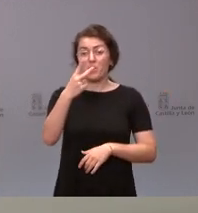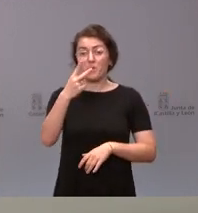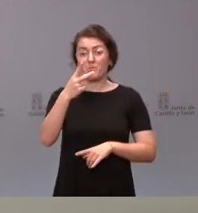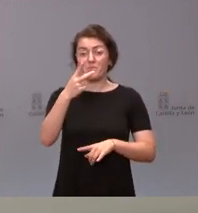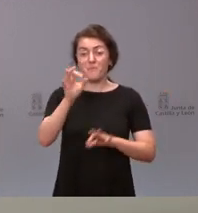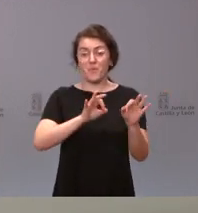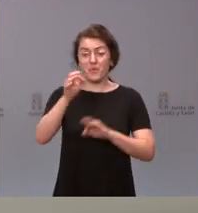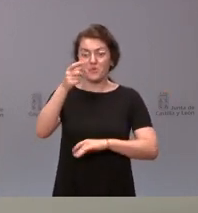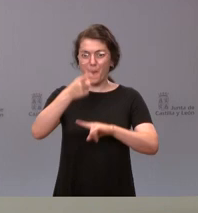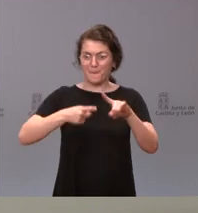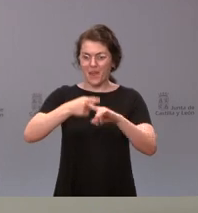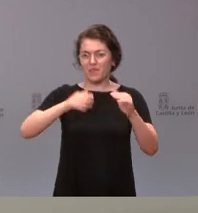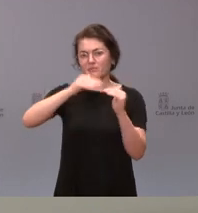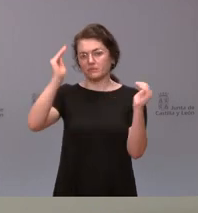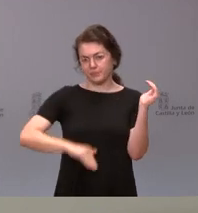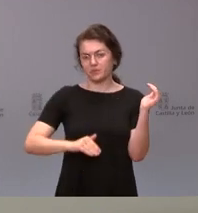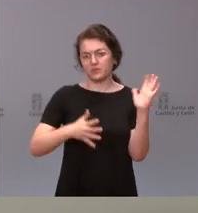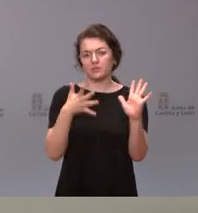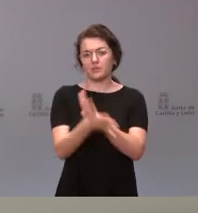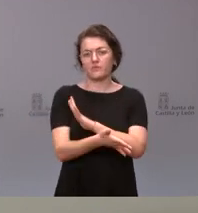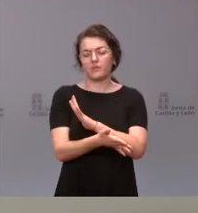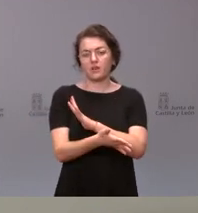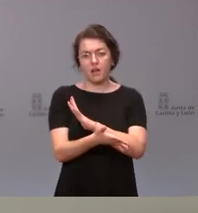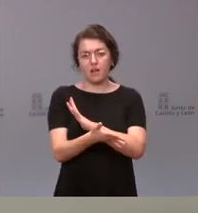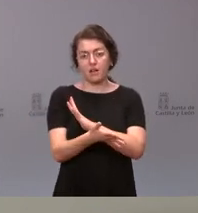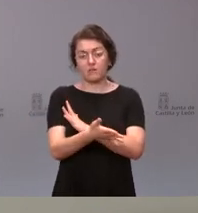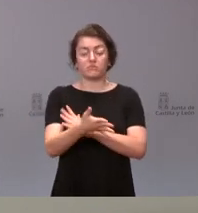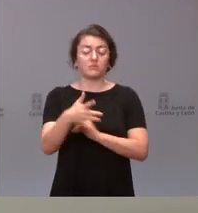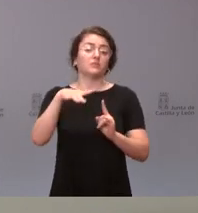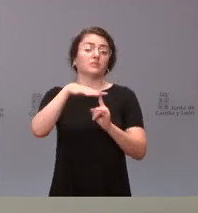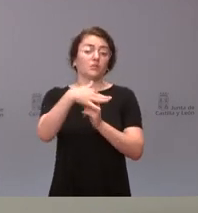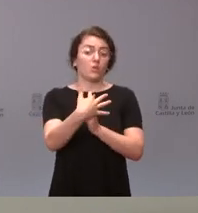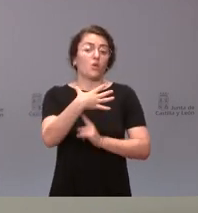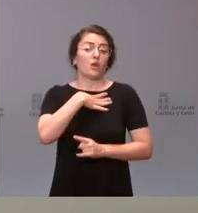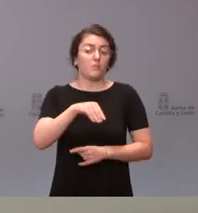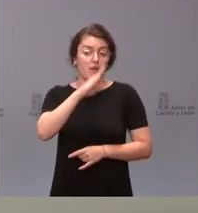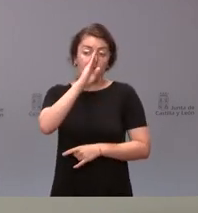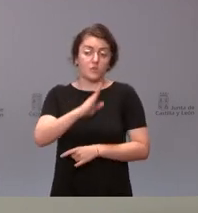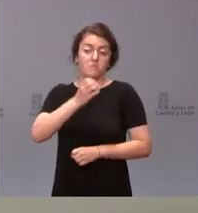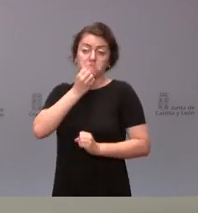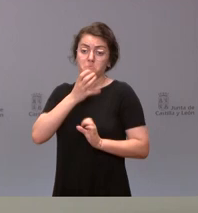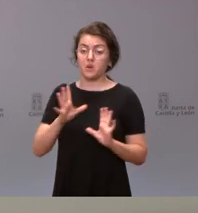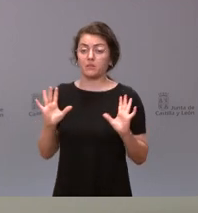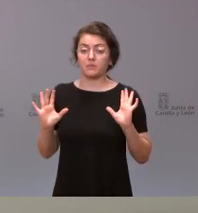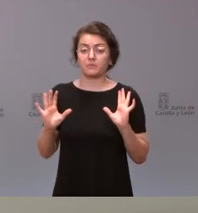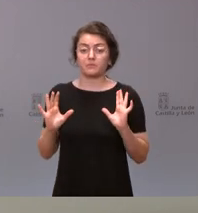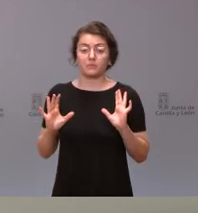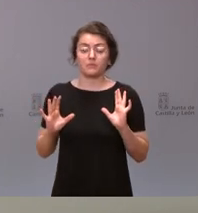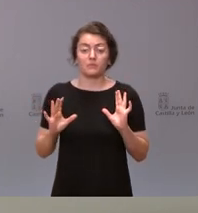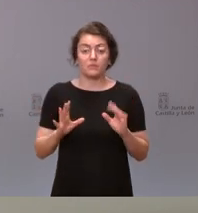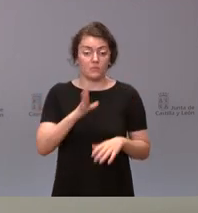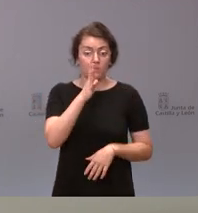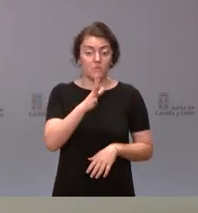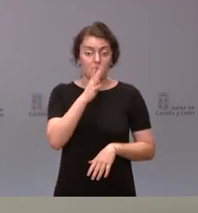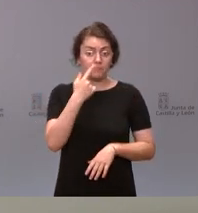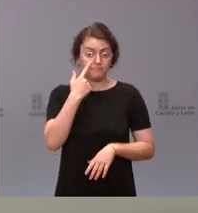términos de endeudamiento, lo que nos permite, pues, abordar en mejores circunstancias que otros este riesgo y este incremento de tipos que tenemos